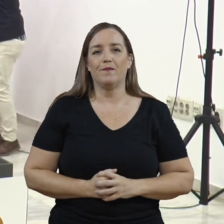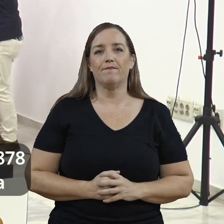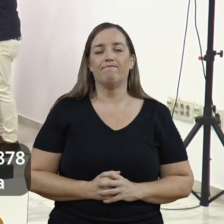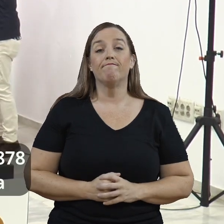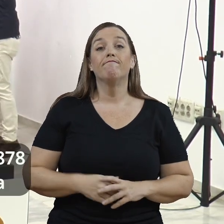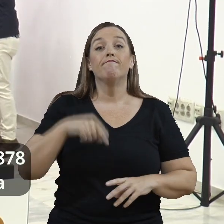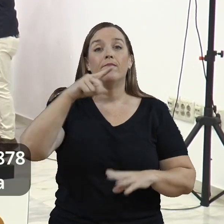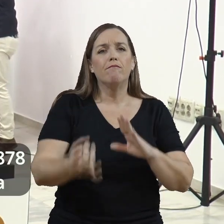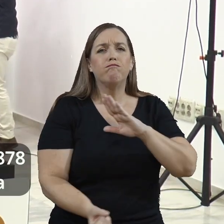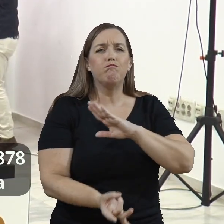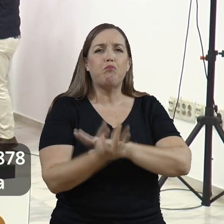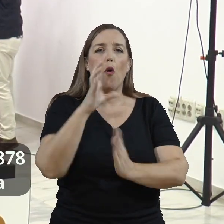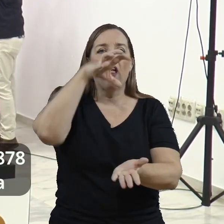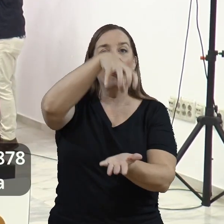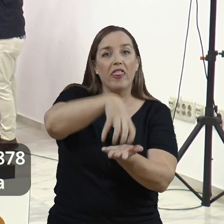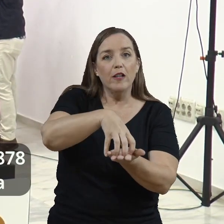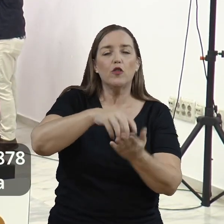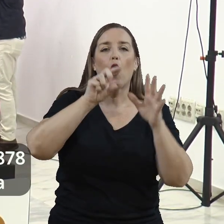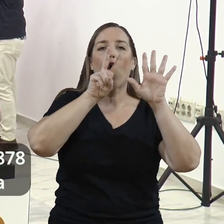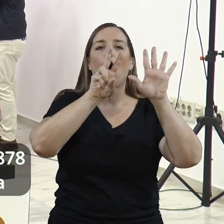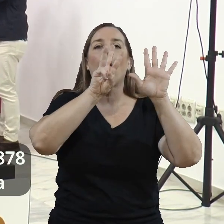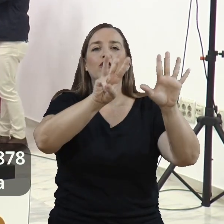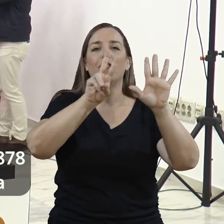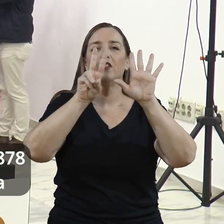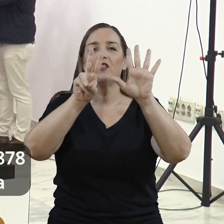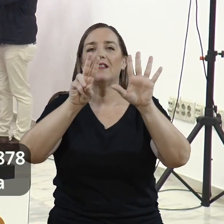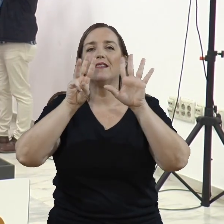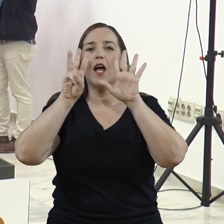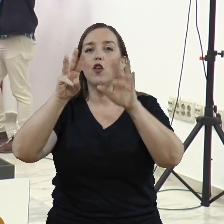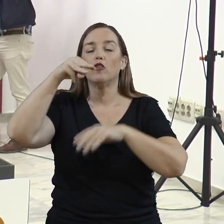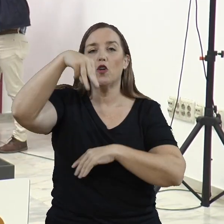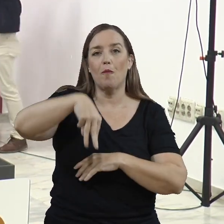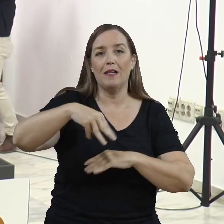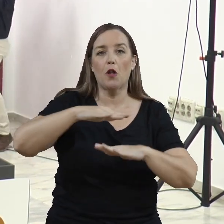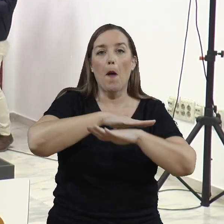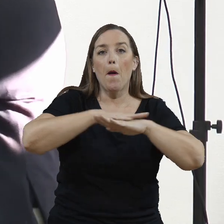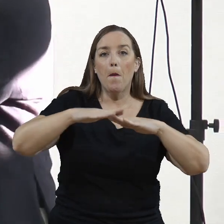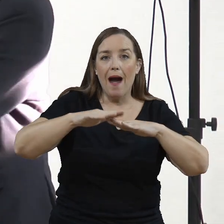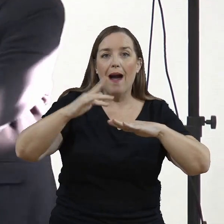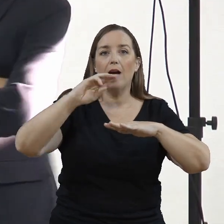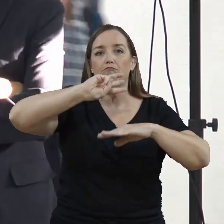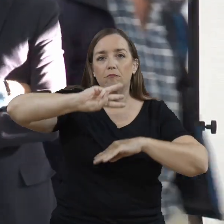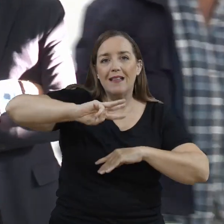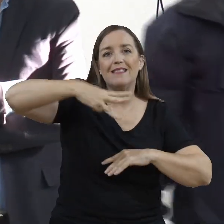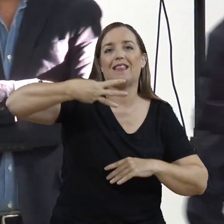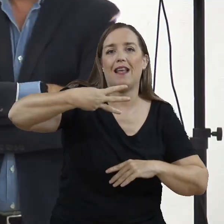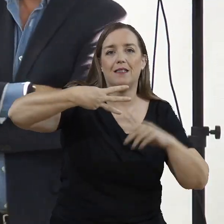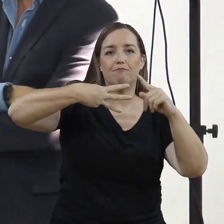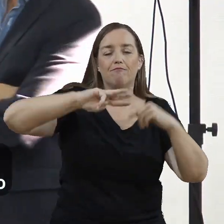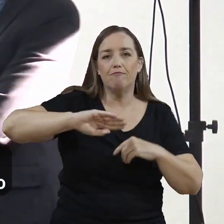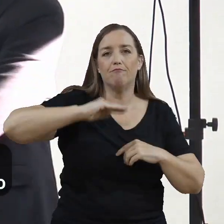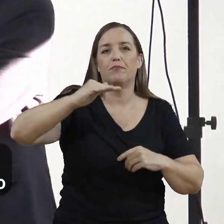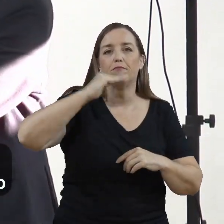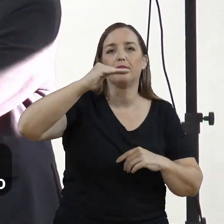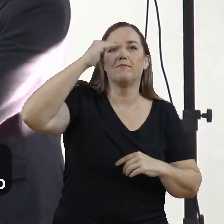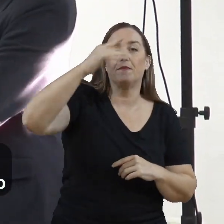Se va a ejecutar sobre un solar de 878 metros cuadrados, tendrá planta baja y dos plantas más por encima. Y